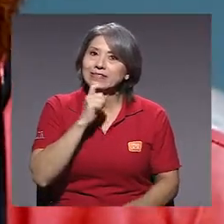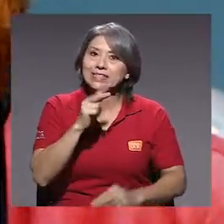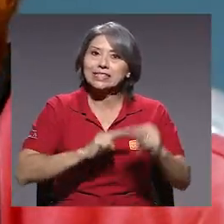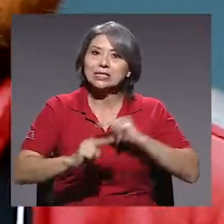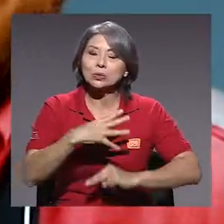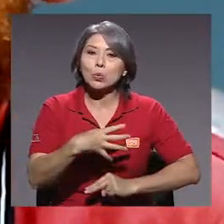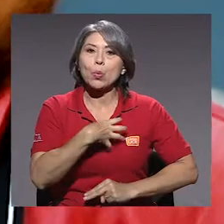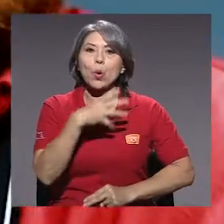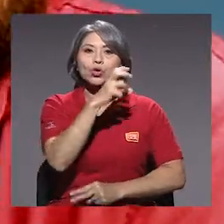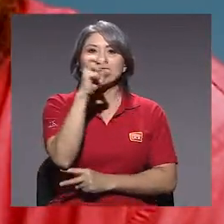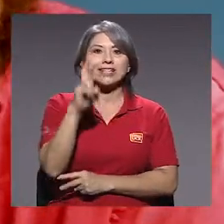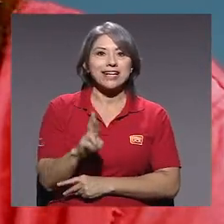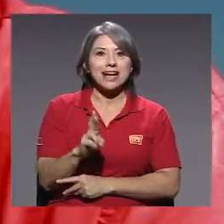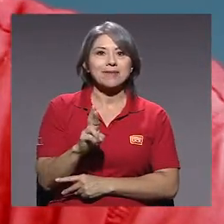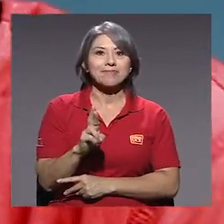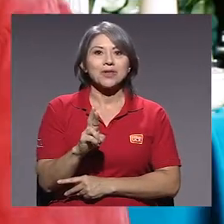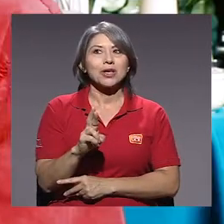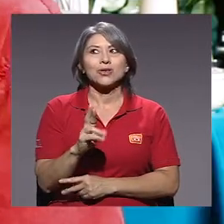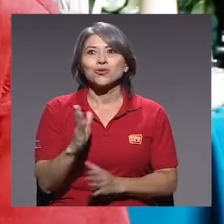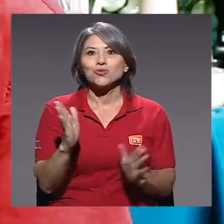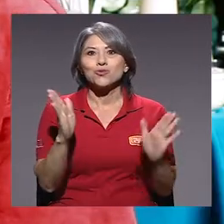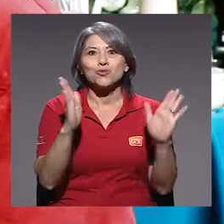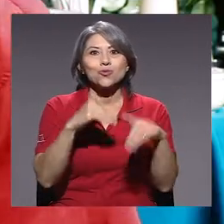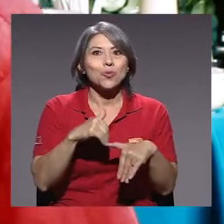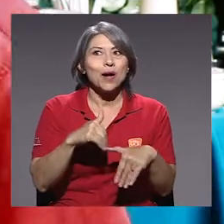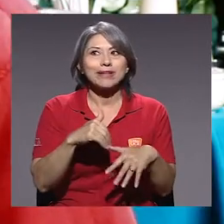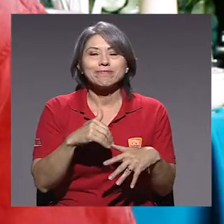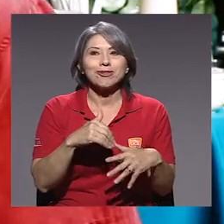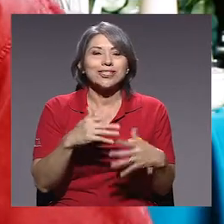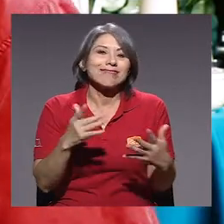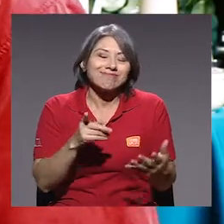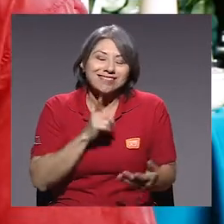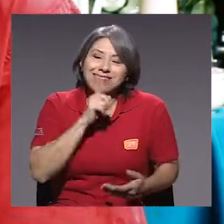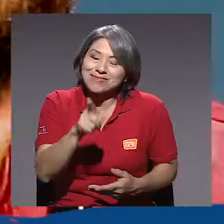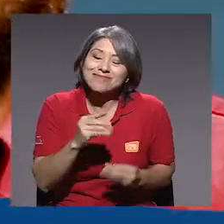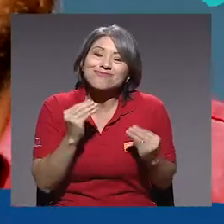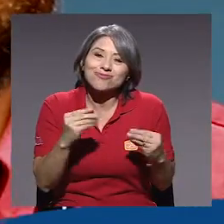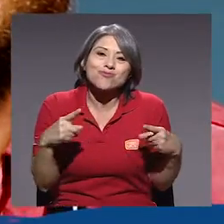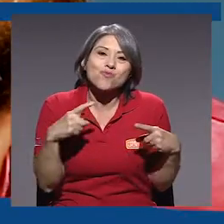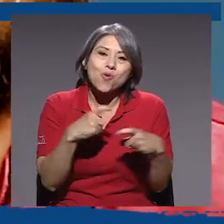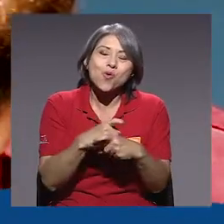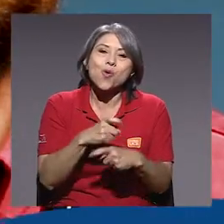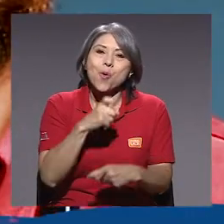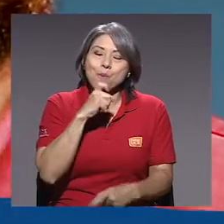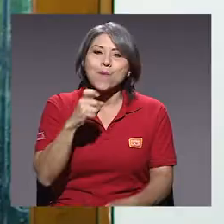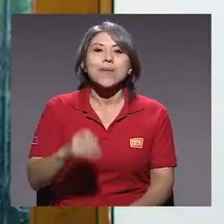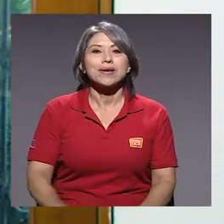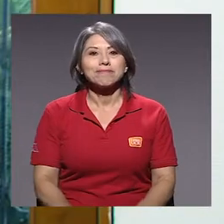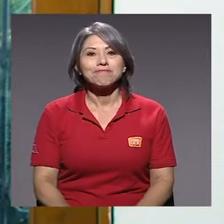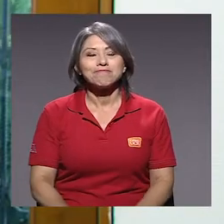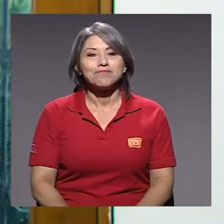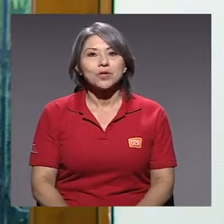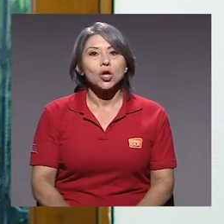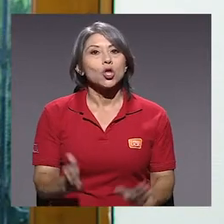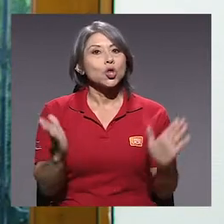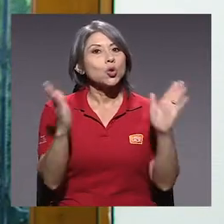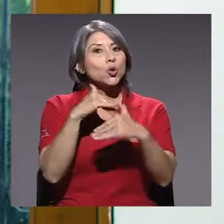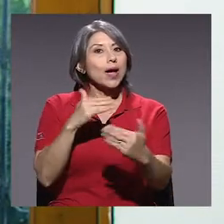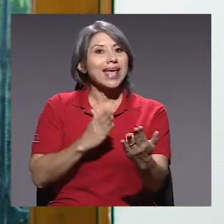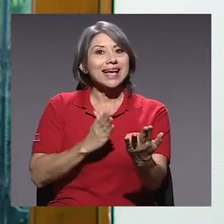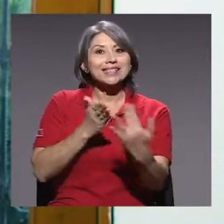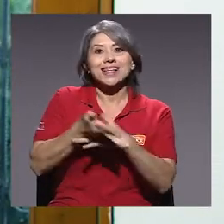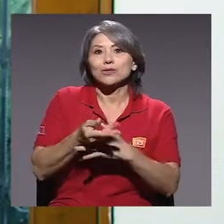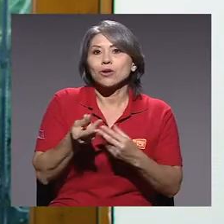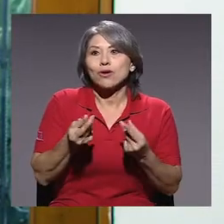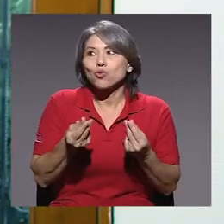Es difícil emprender en Costa Rica, es como que no hay mucho más de vuelta a eso, es muy complicado. No